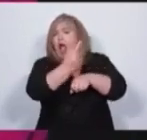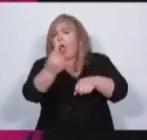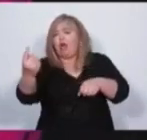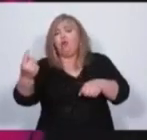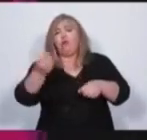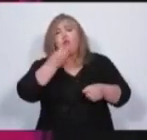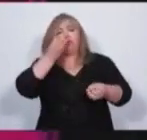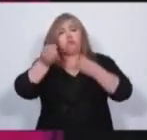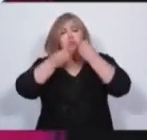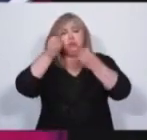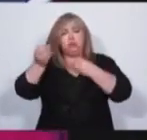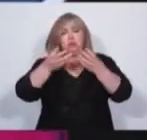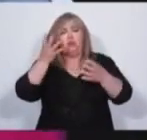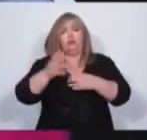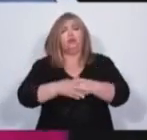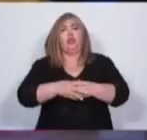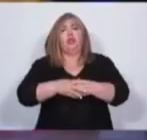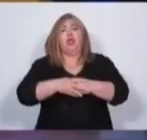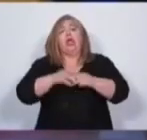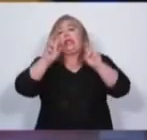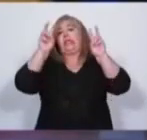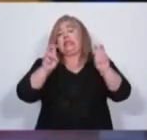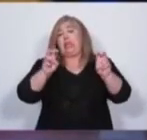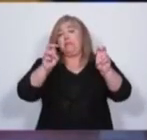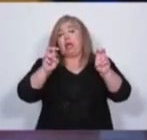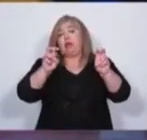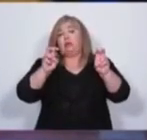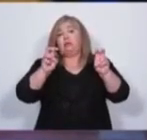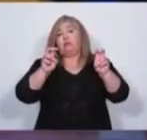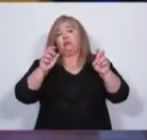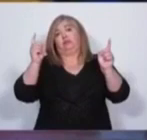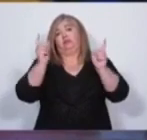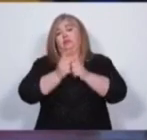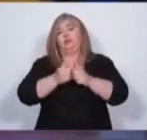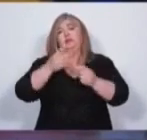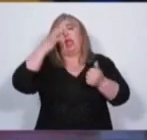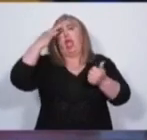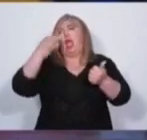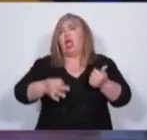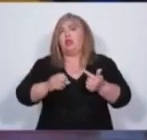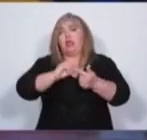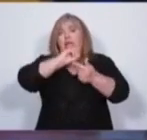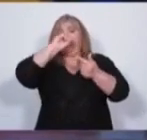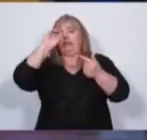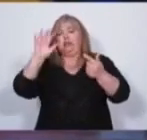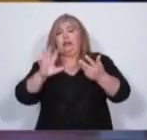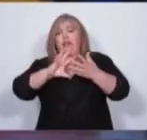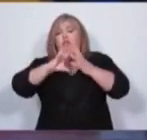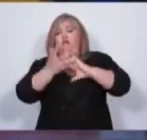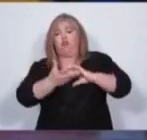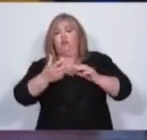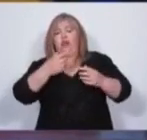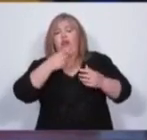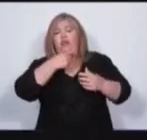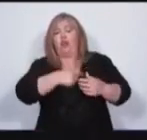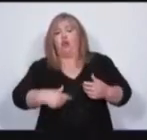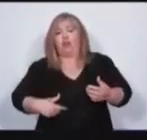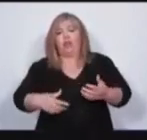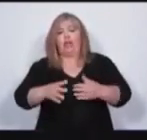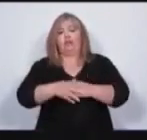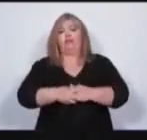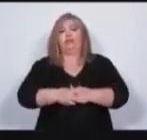la apreciación final que tengan sobre este tema. Recordemos, ética, transparencia, institucionalidad. Comienza Lucas Hilargo.